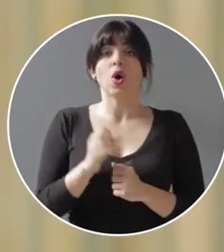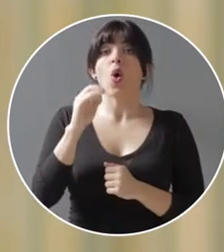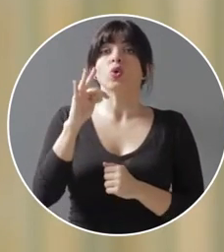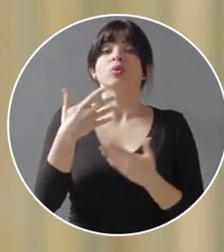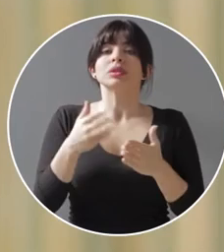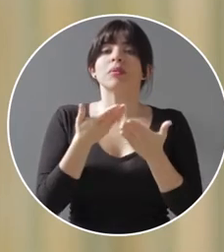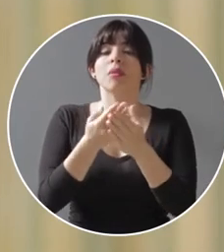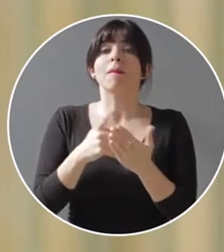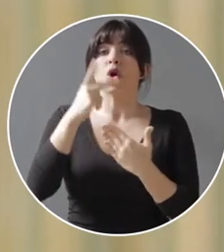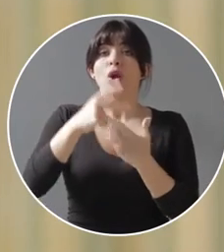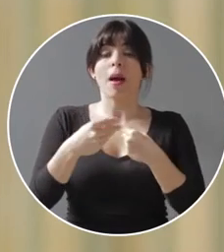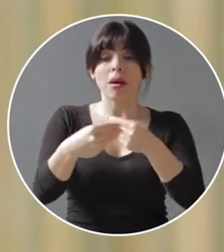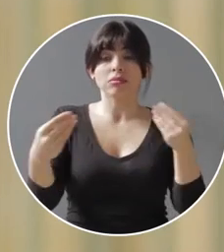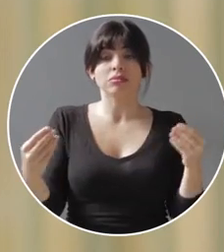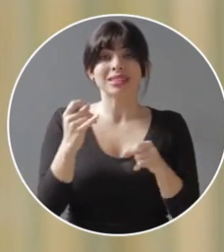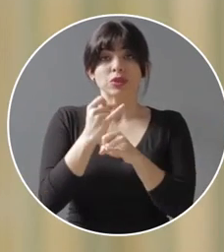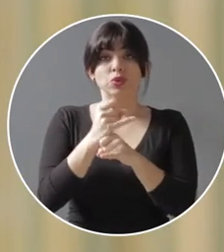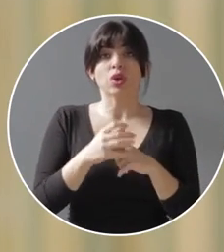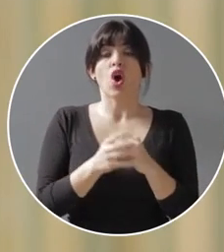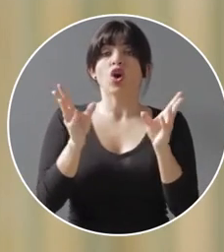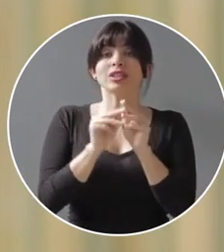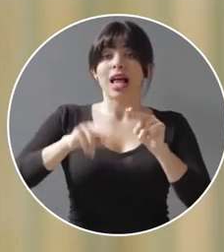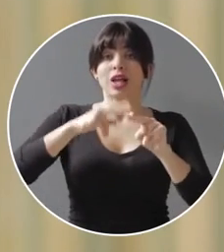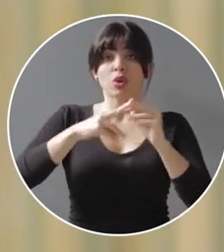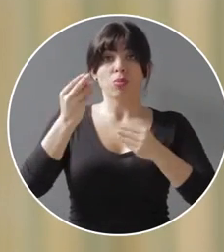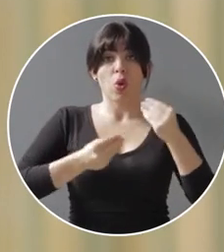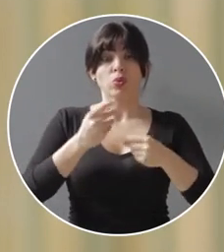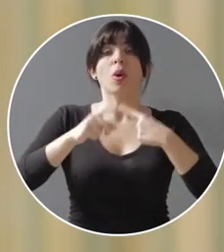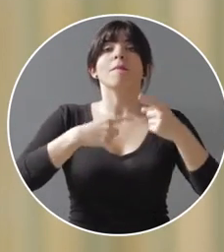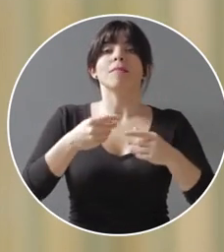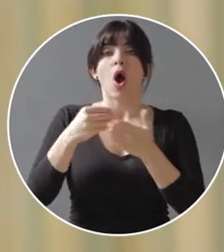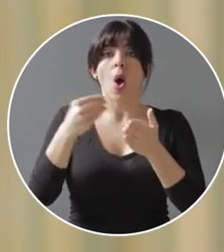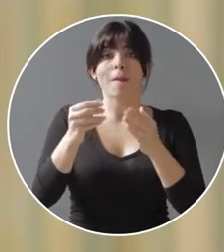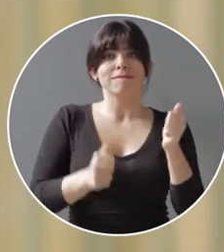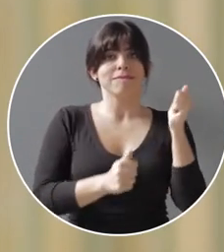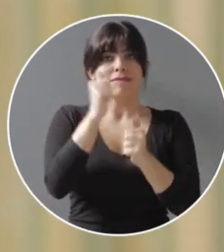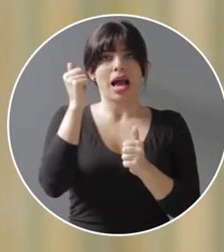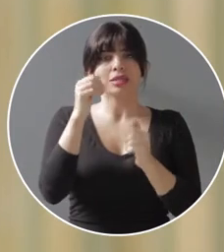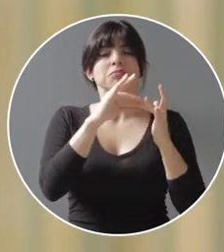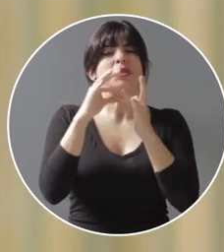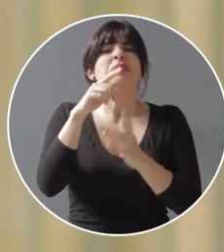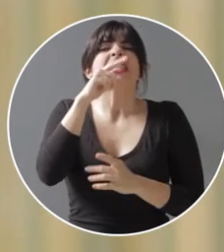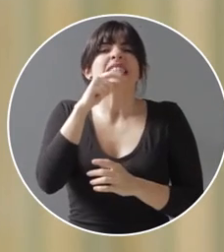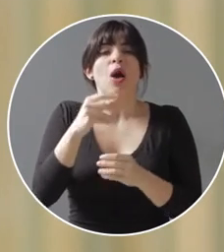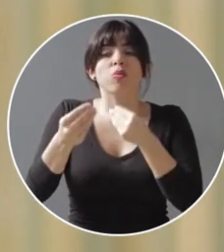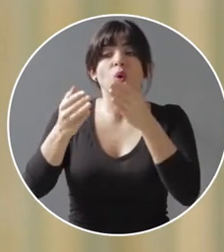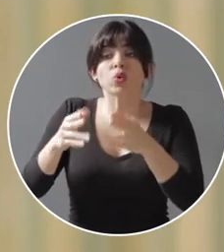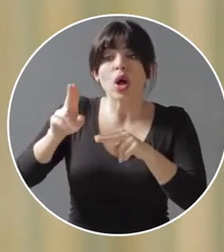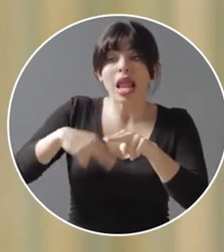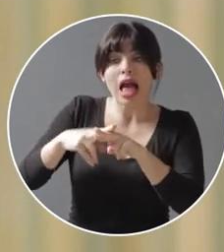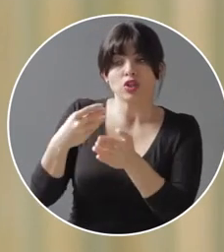programa de abastecimiento institucional del Consejo Nacional de la Producción aumentaría las compras a productores nacionales.